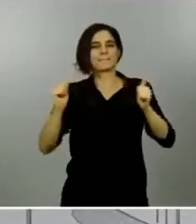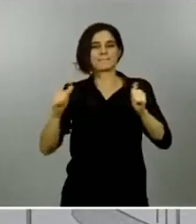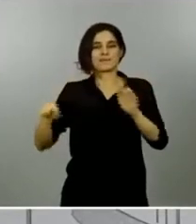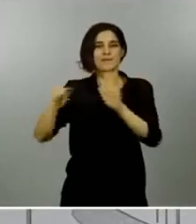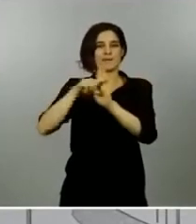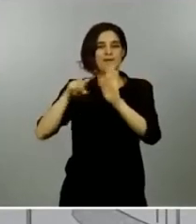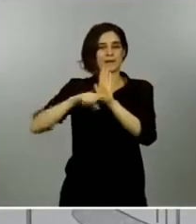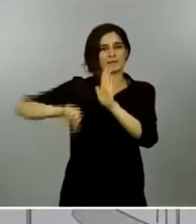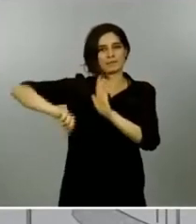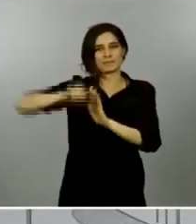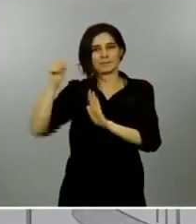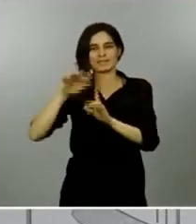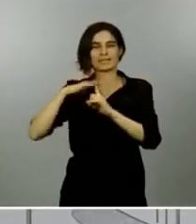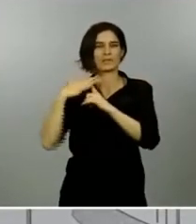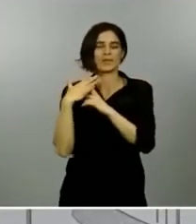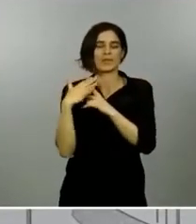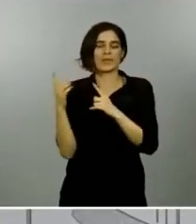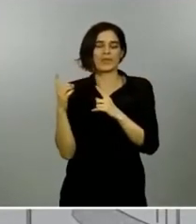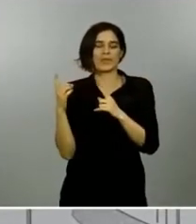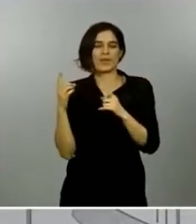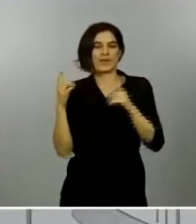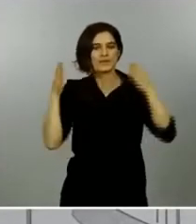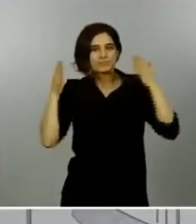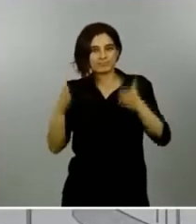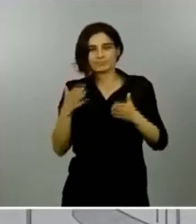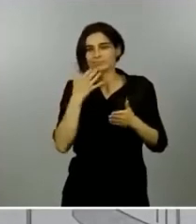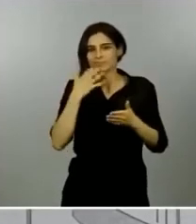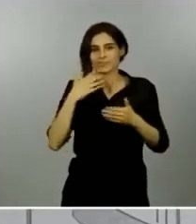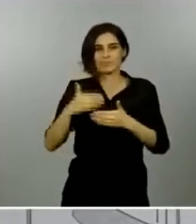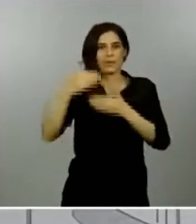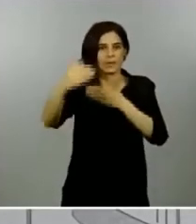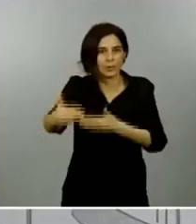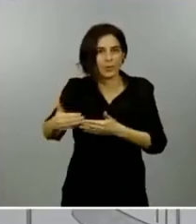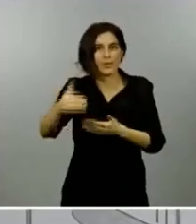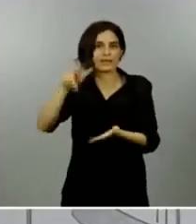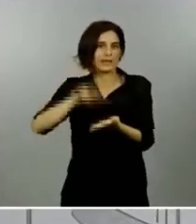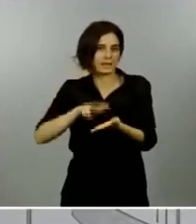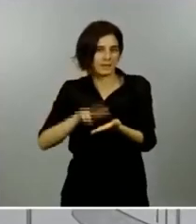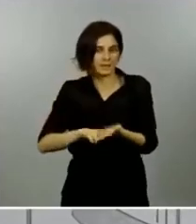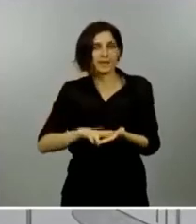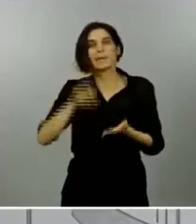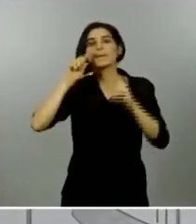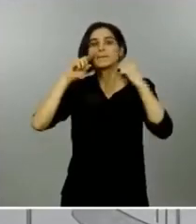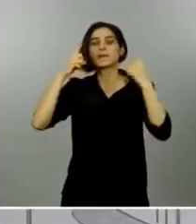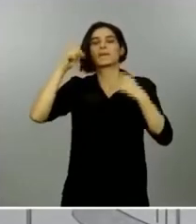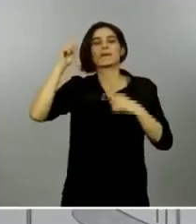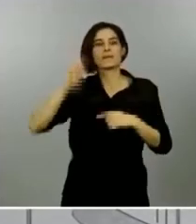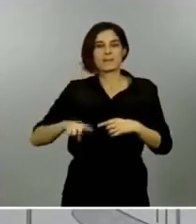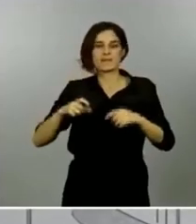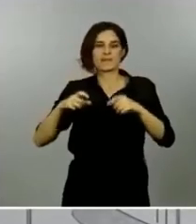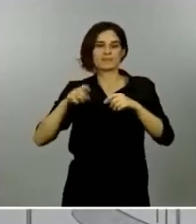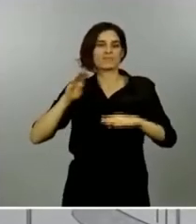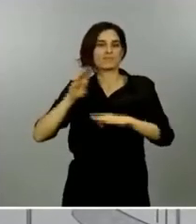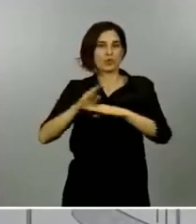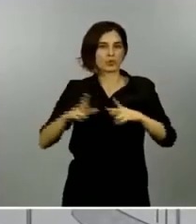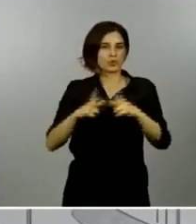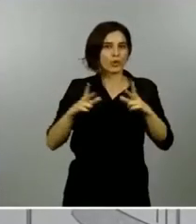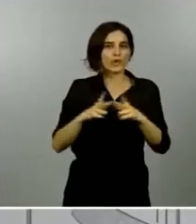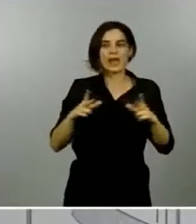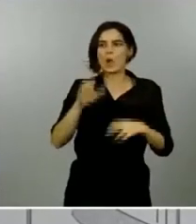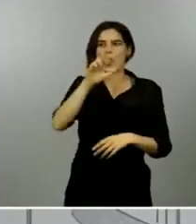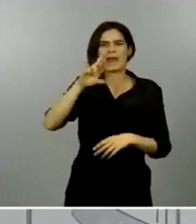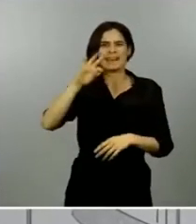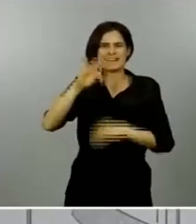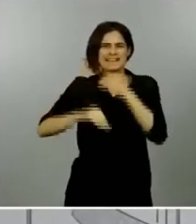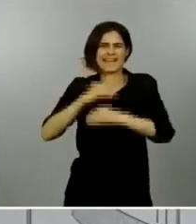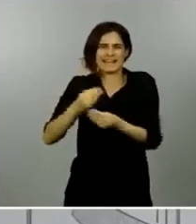alquileres. Por primera vez se implementa un bono social y se activan ERTEs de forma masiva, como estamos viendo en nuestro mercado